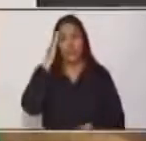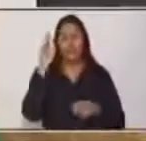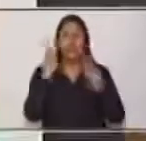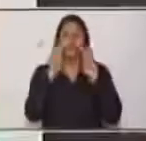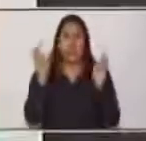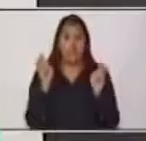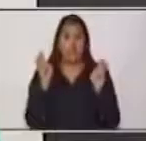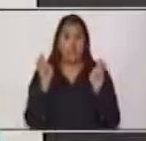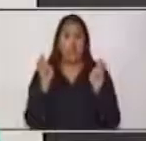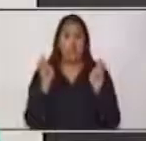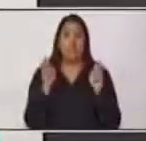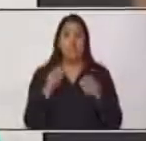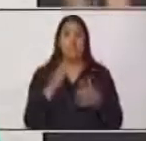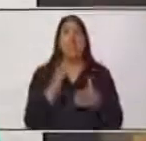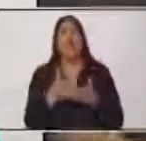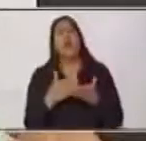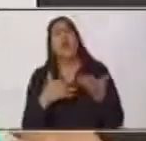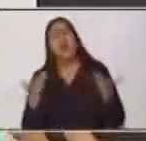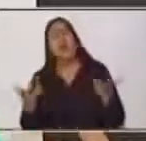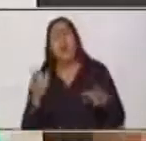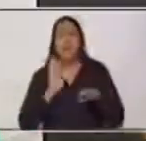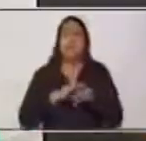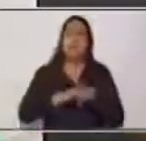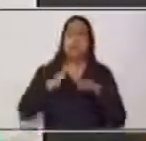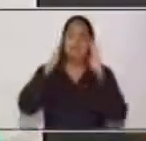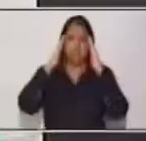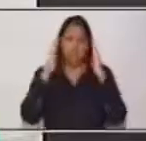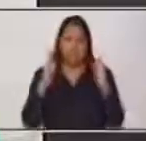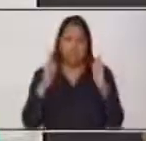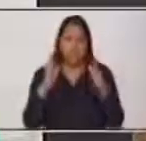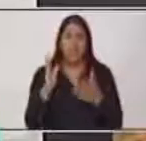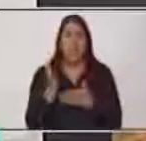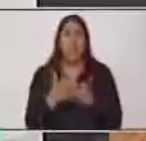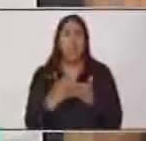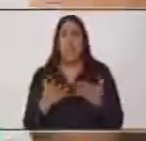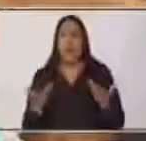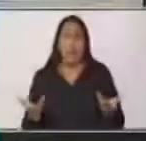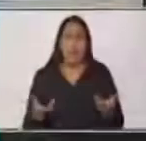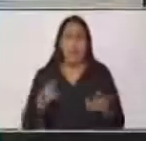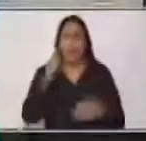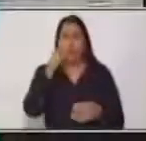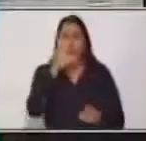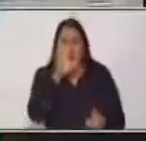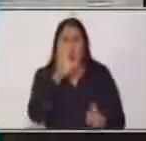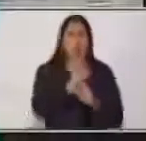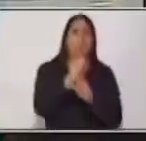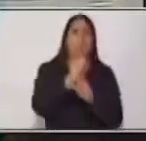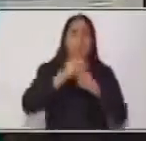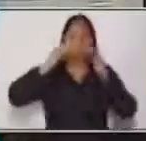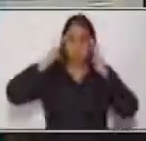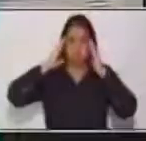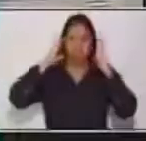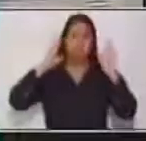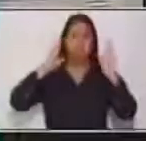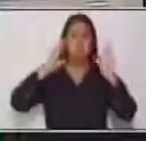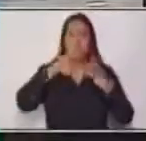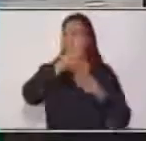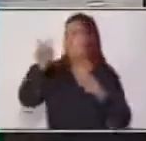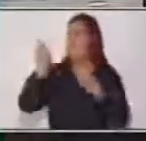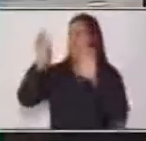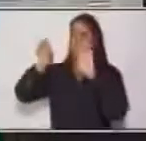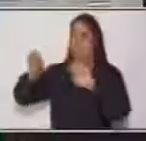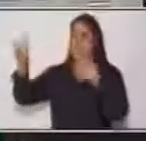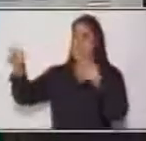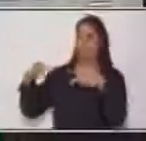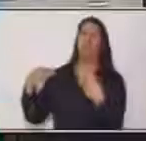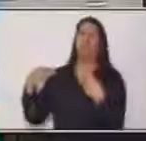tiene que ser algo que llame la atención. Algo que, de alguna manera, logre captar la atención del público. O sea, que